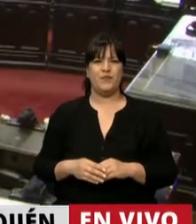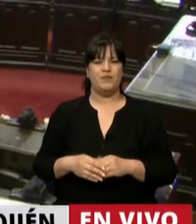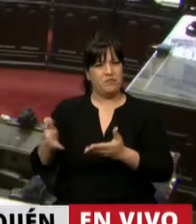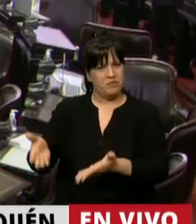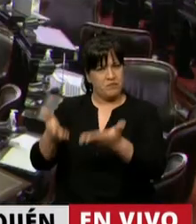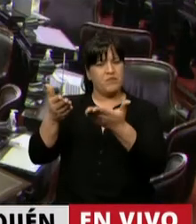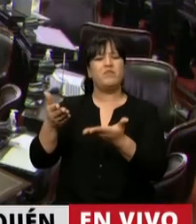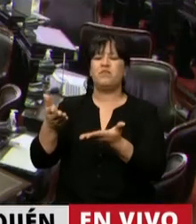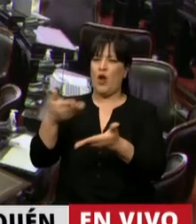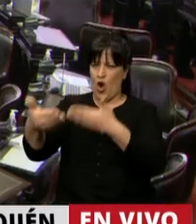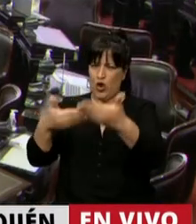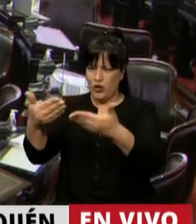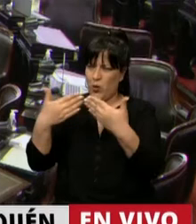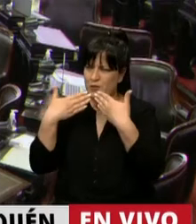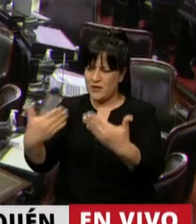Adelante, diputada. Muchas gracias.